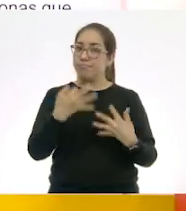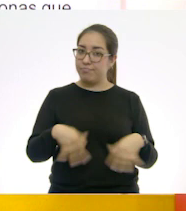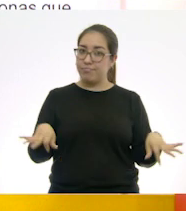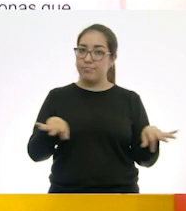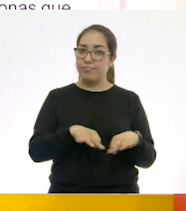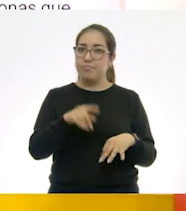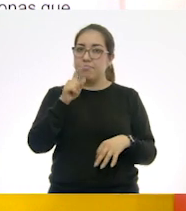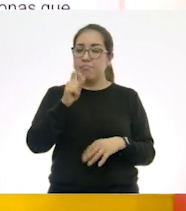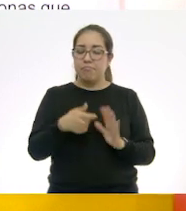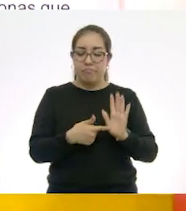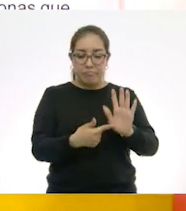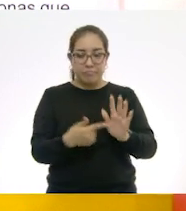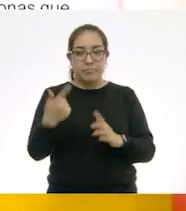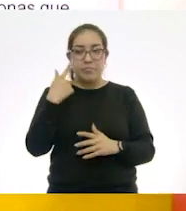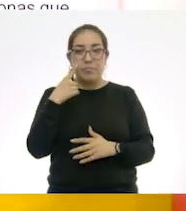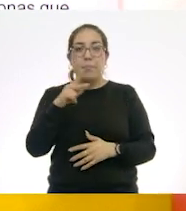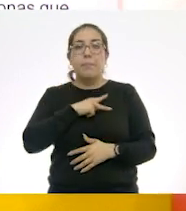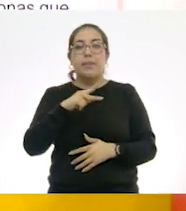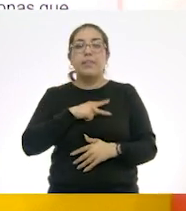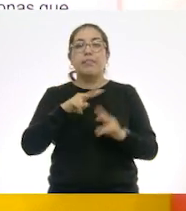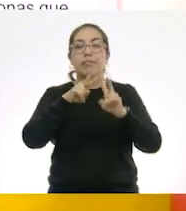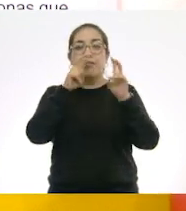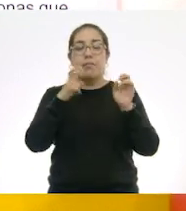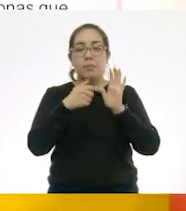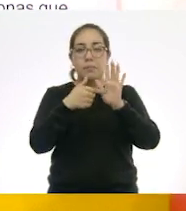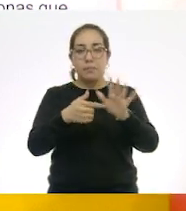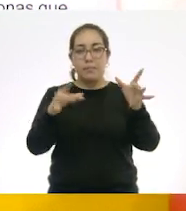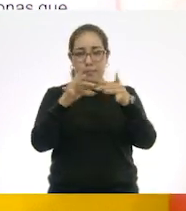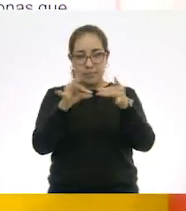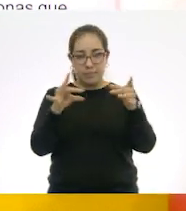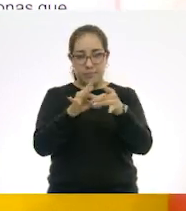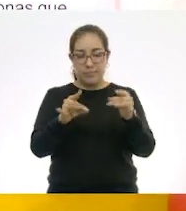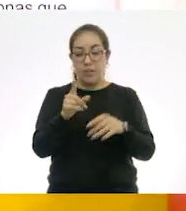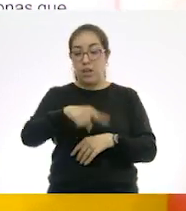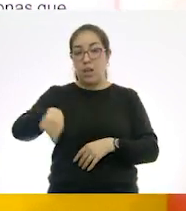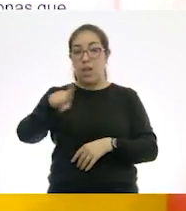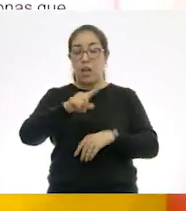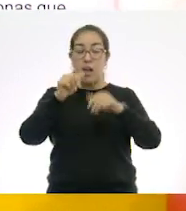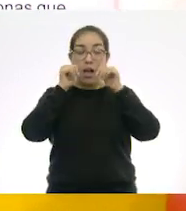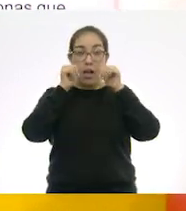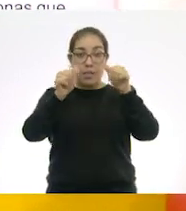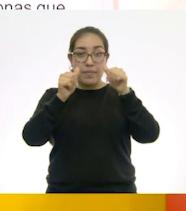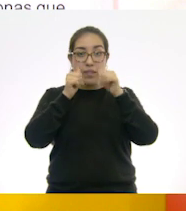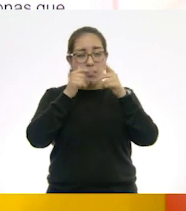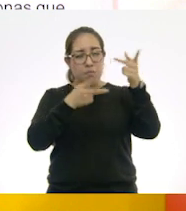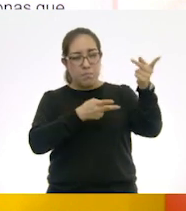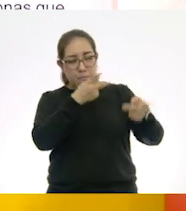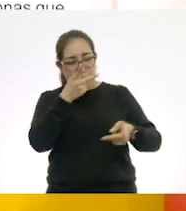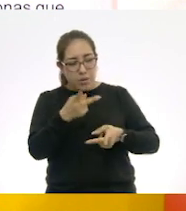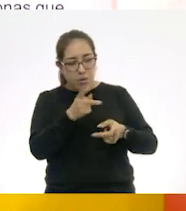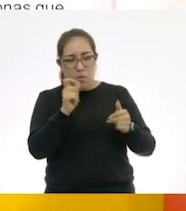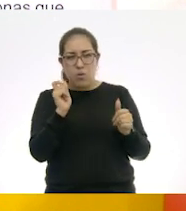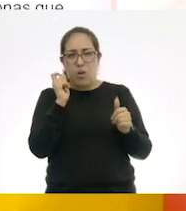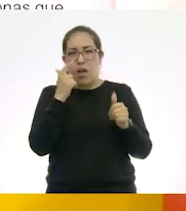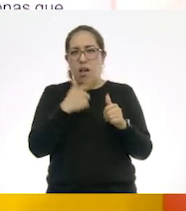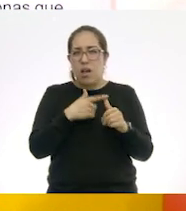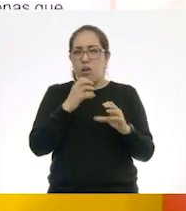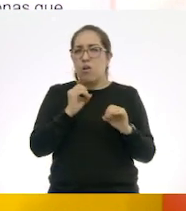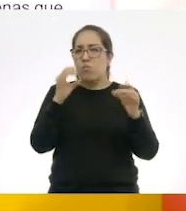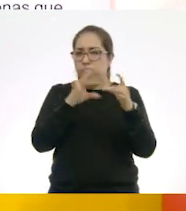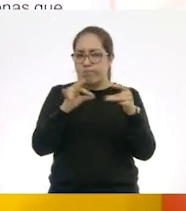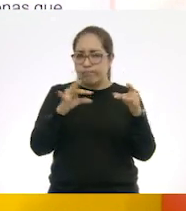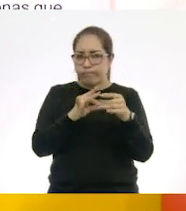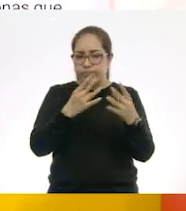ilustrando lo que tú quieres comunicarles. Poner atención a preguntas y comentarios de las personas